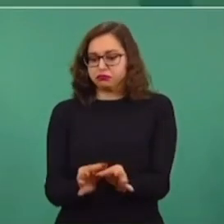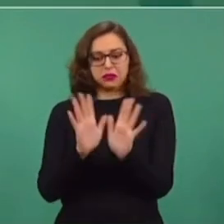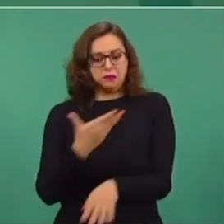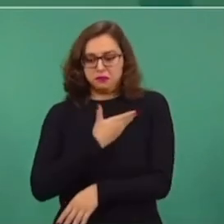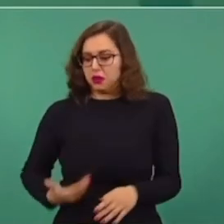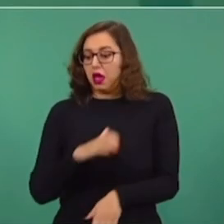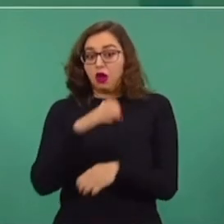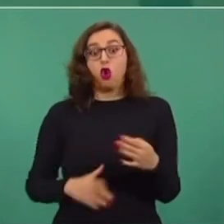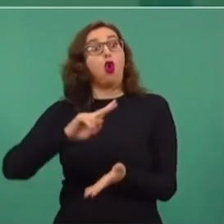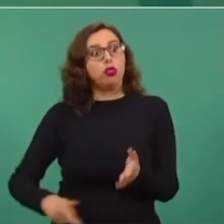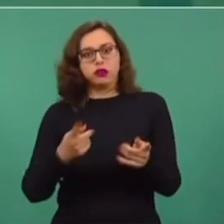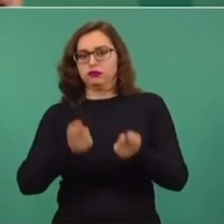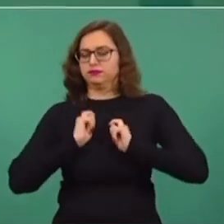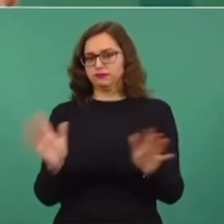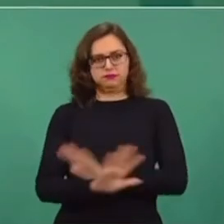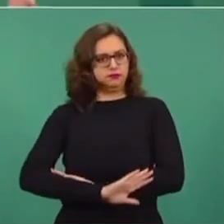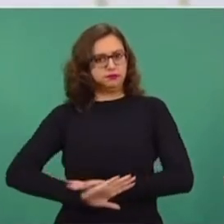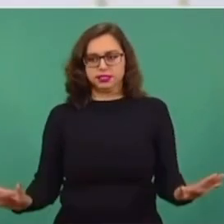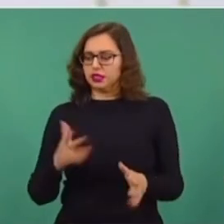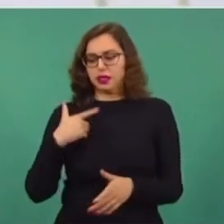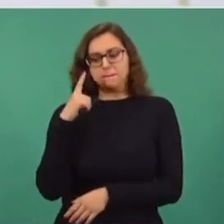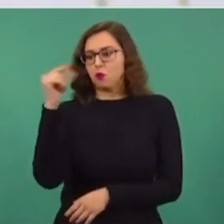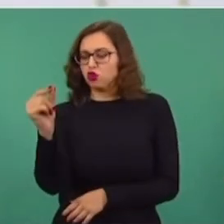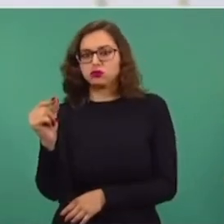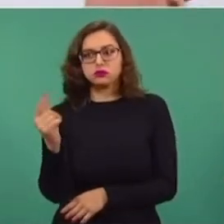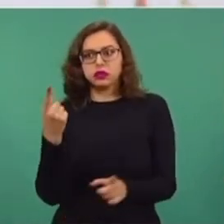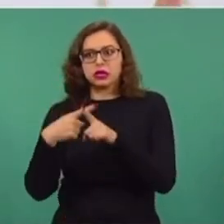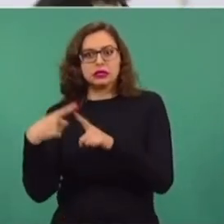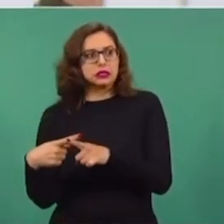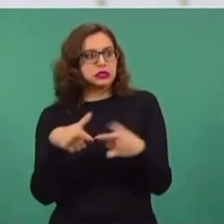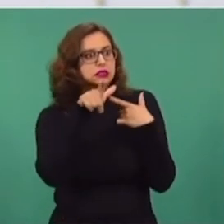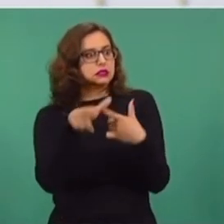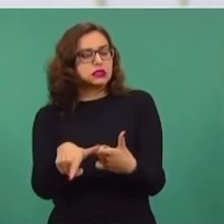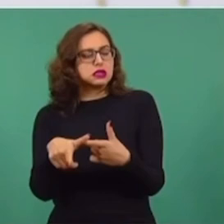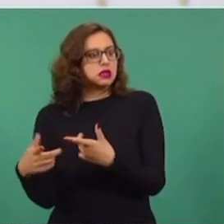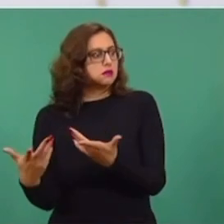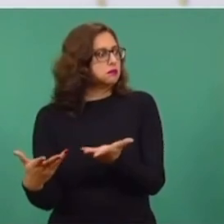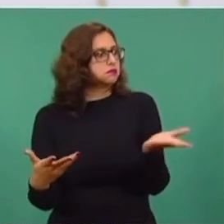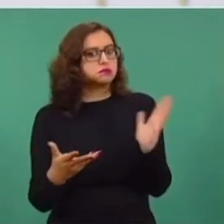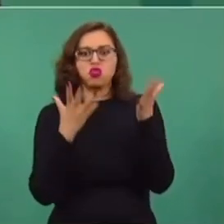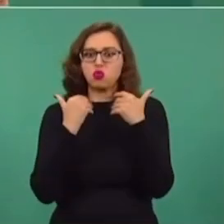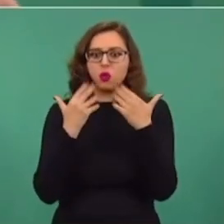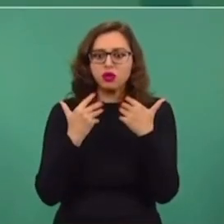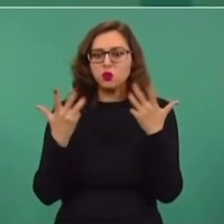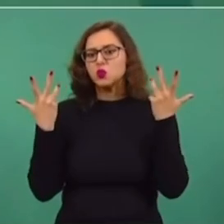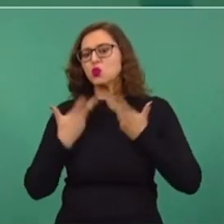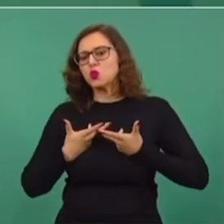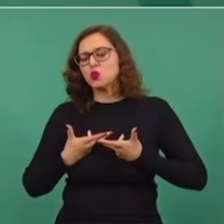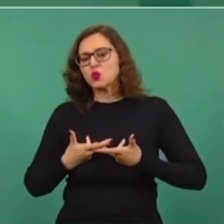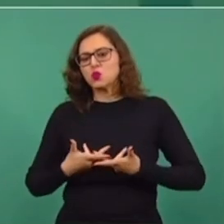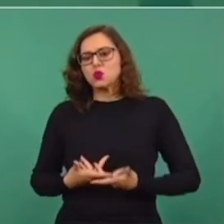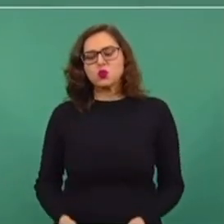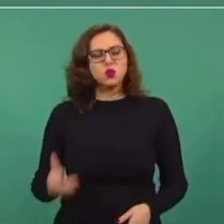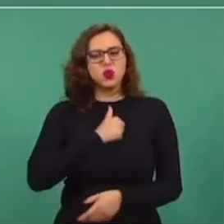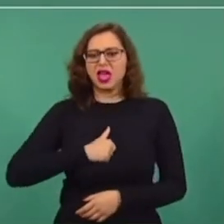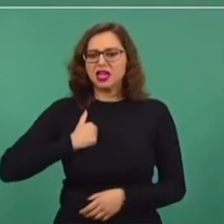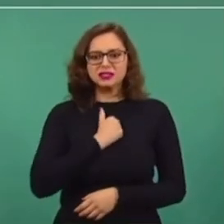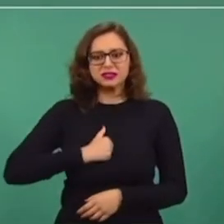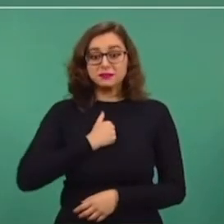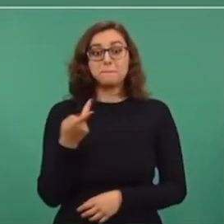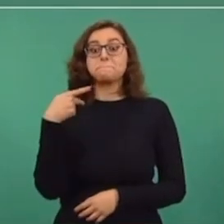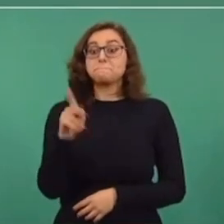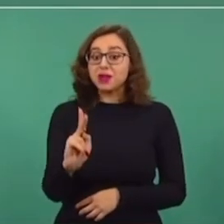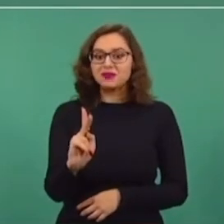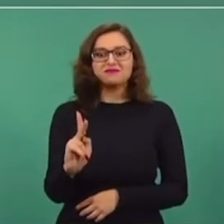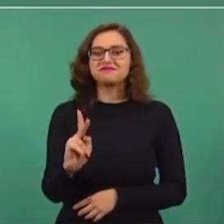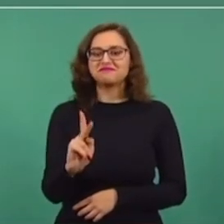no reelección, y no haya con quién darle continuidad al proceso. Eso sería lamentable. Pero estoy completamente